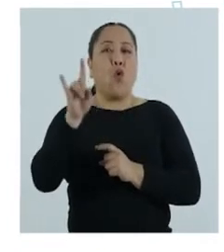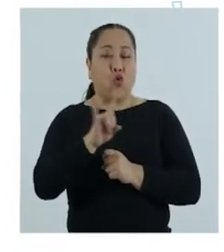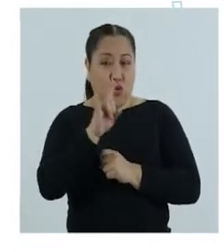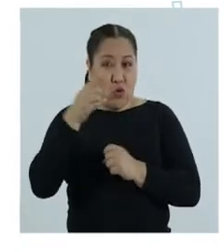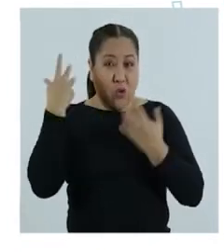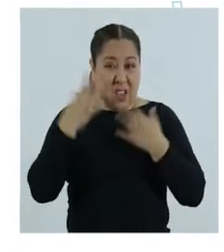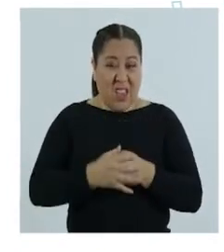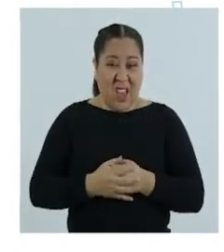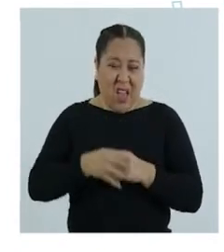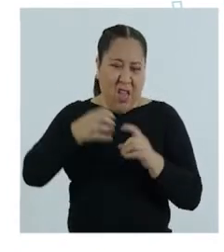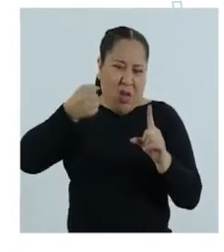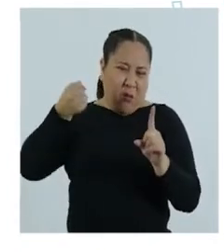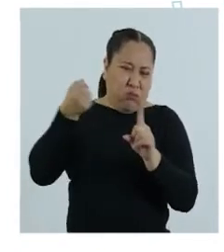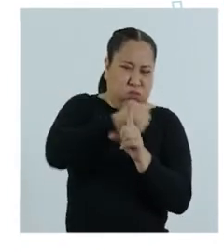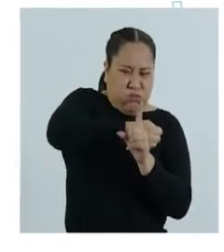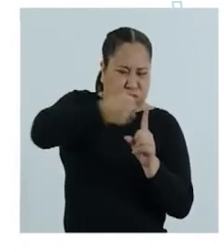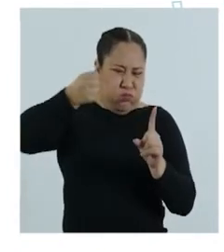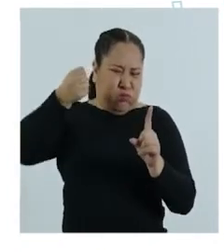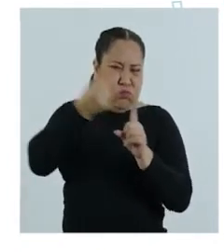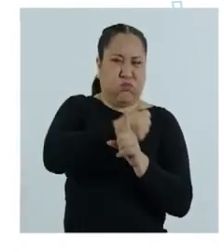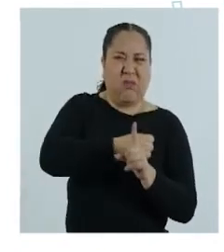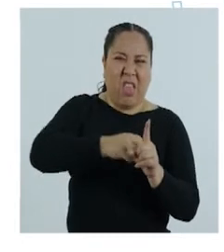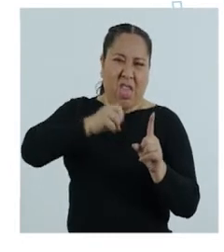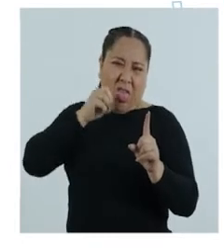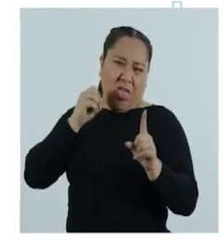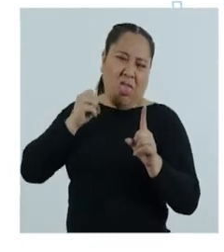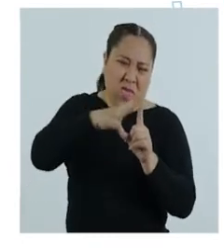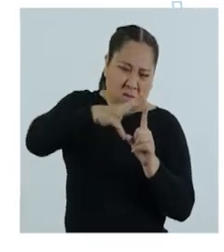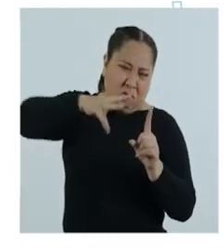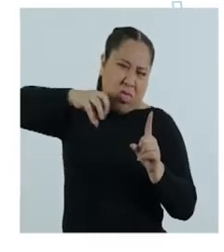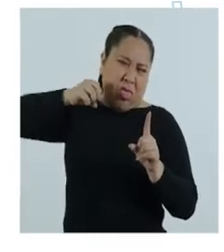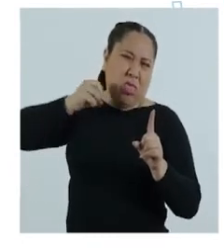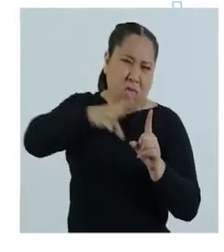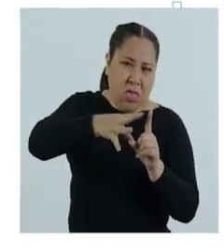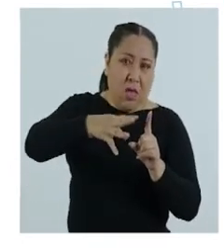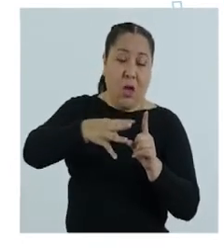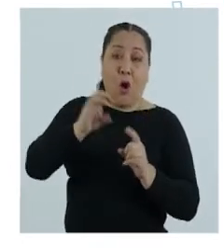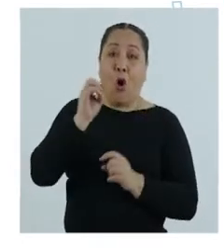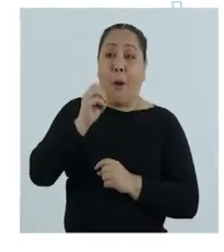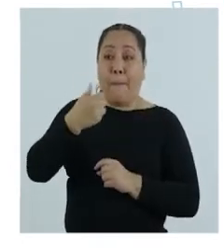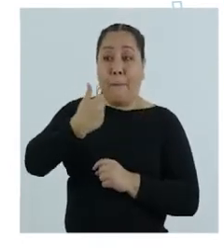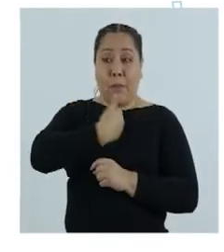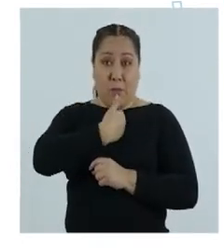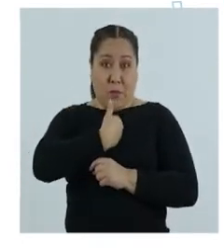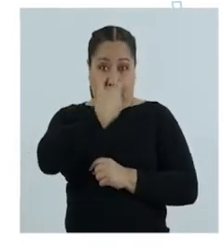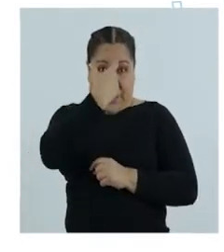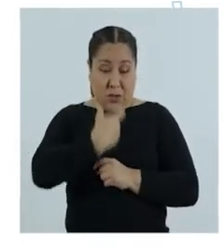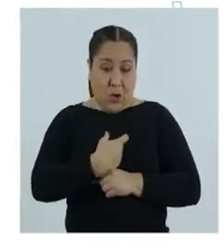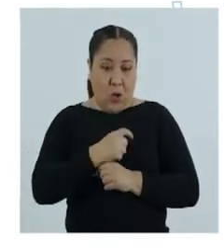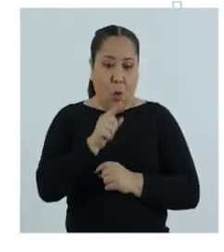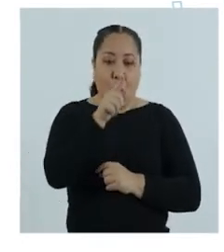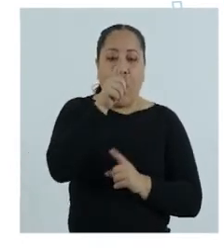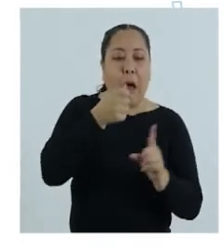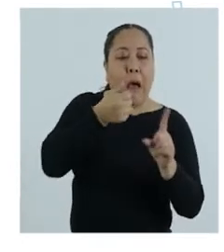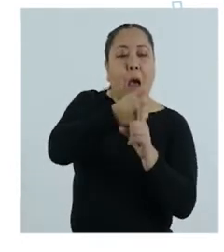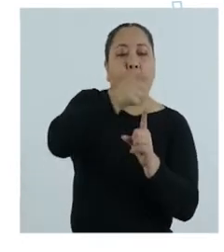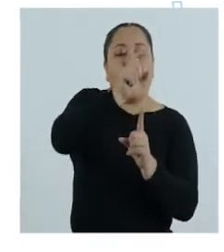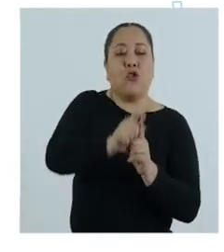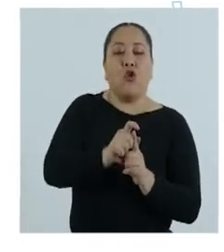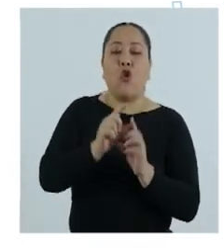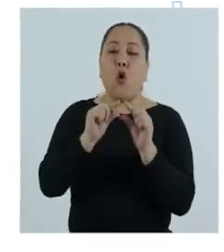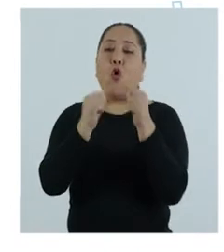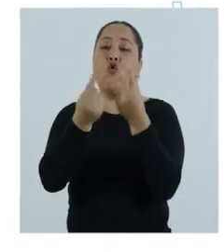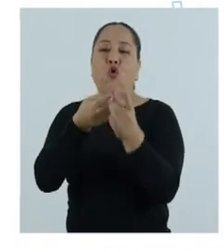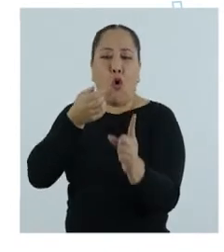el uso intencional de la fuerza física, las amenazas contra uno mismo, otra persona, un